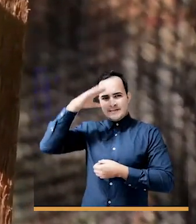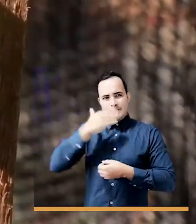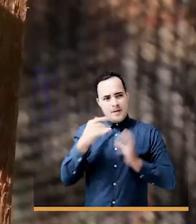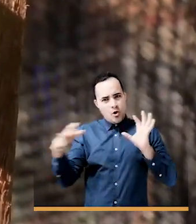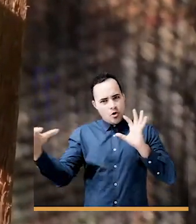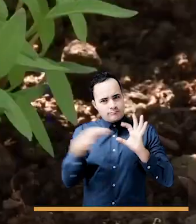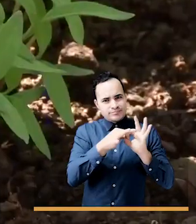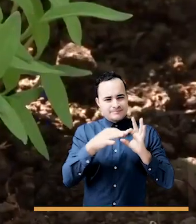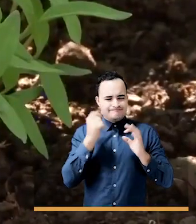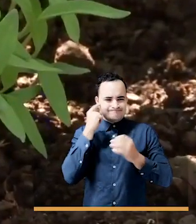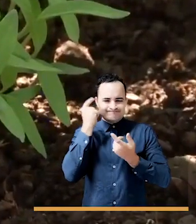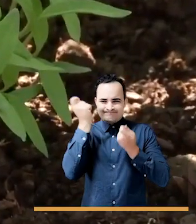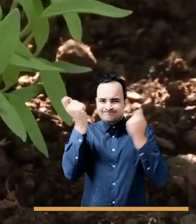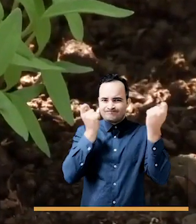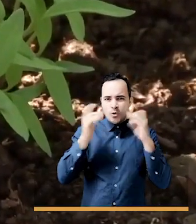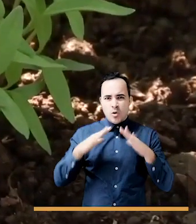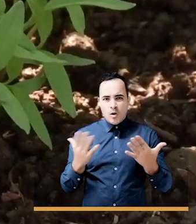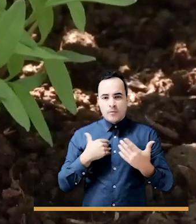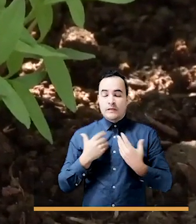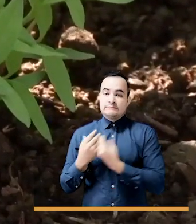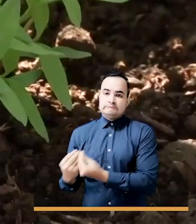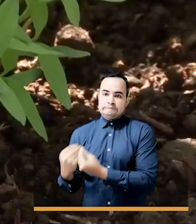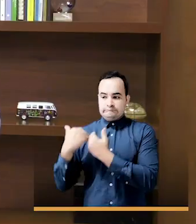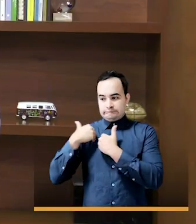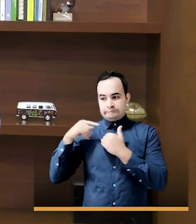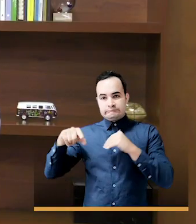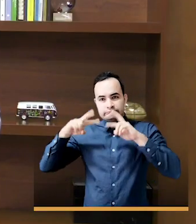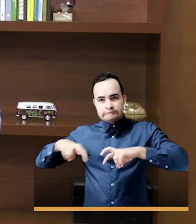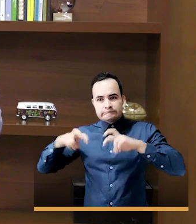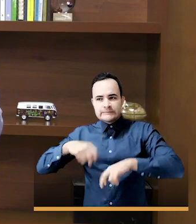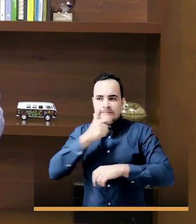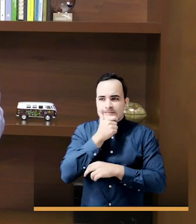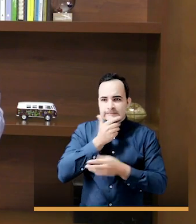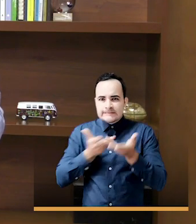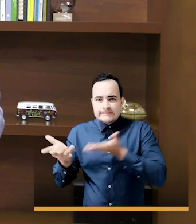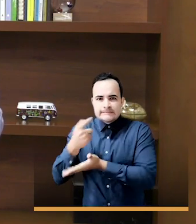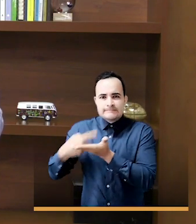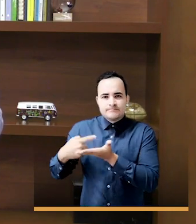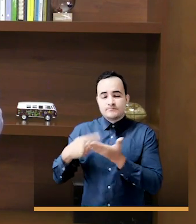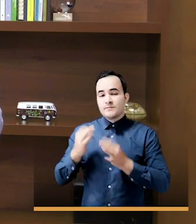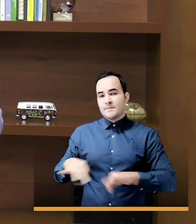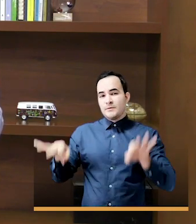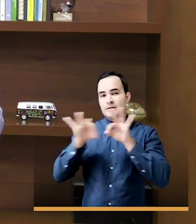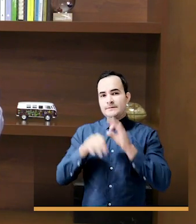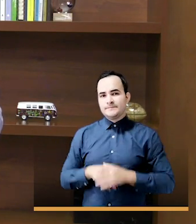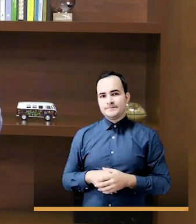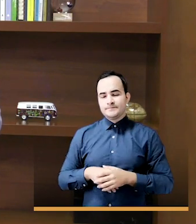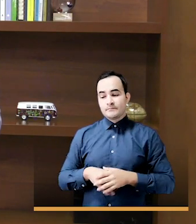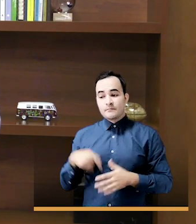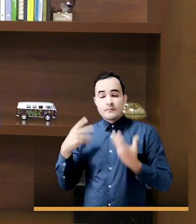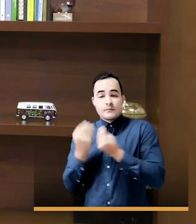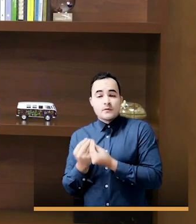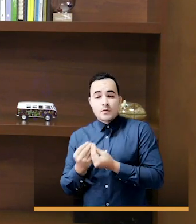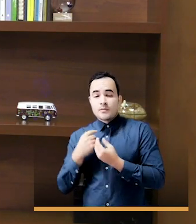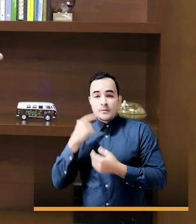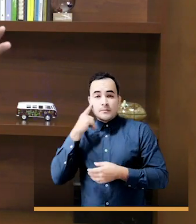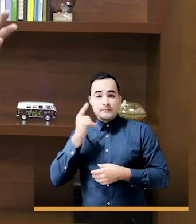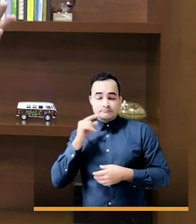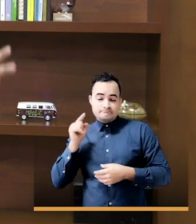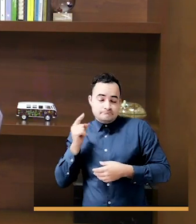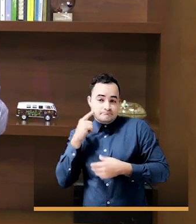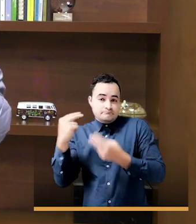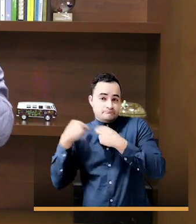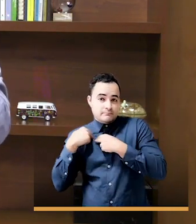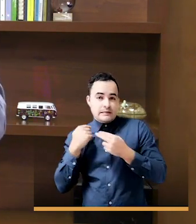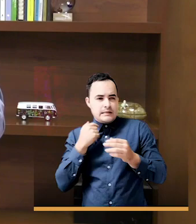urbana. Esa es una comisión bien importante. Lo mismo que hacer seguimiento a través de una comisión a lo que tiene que ver